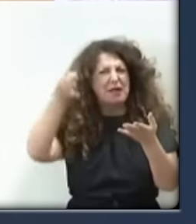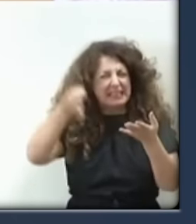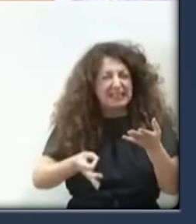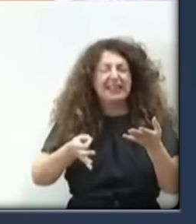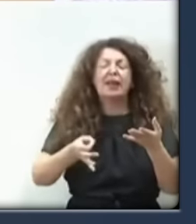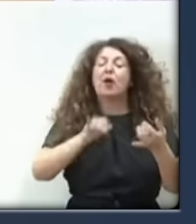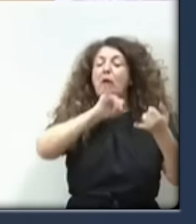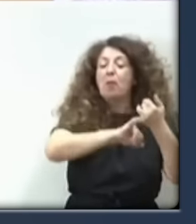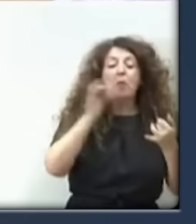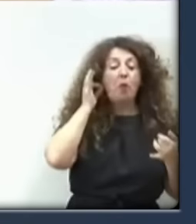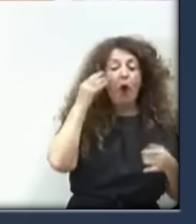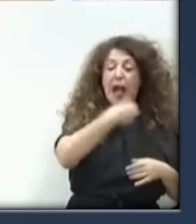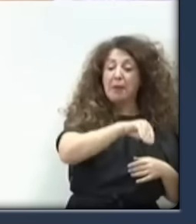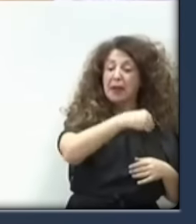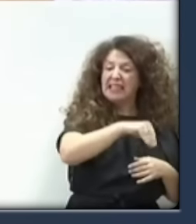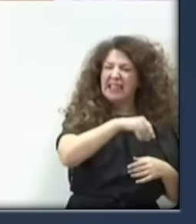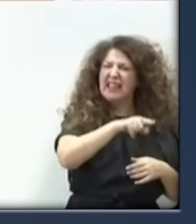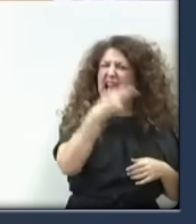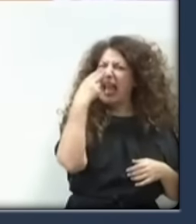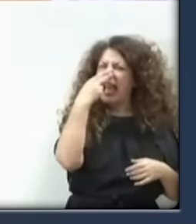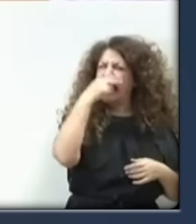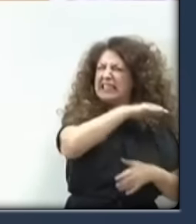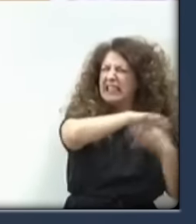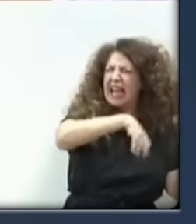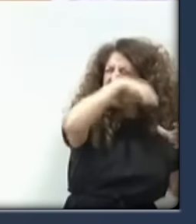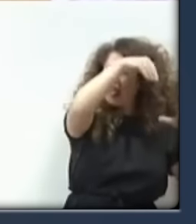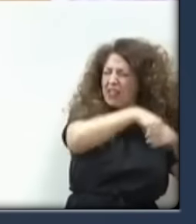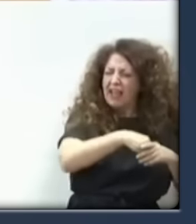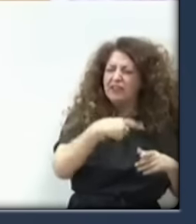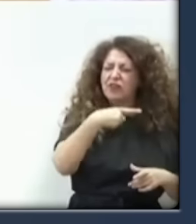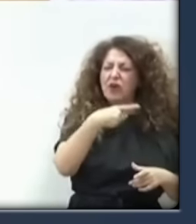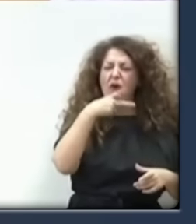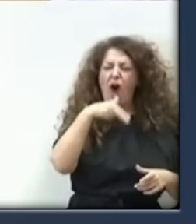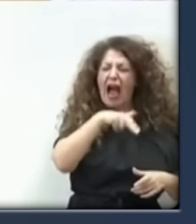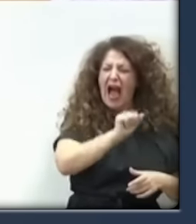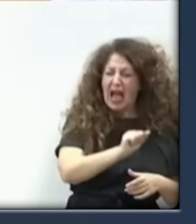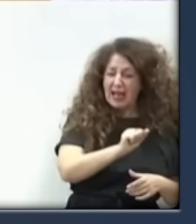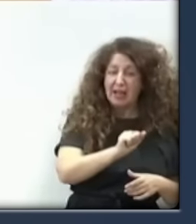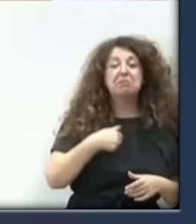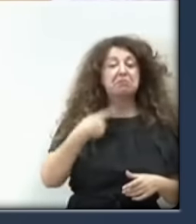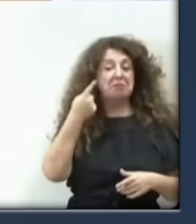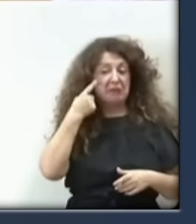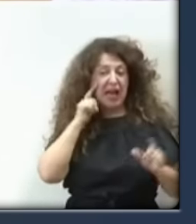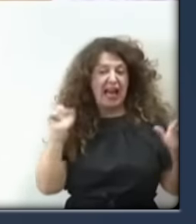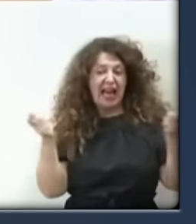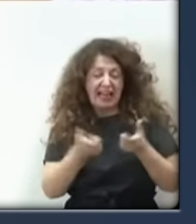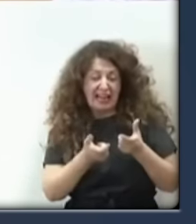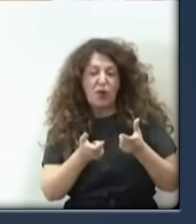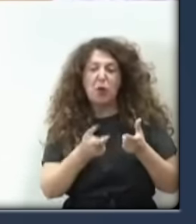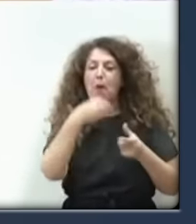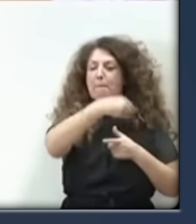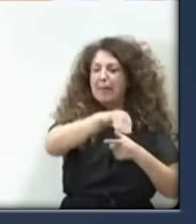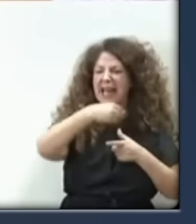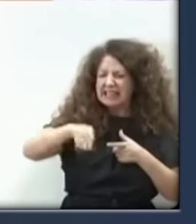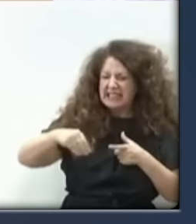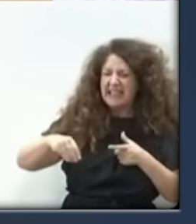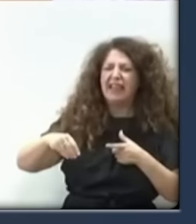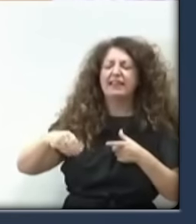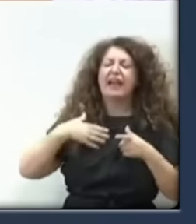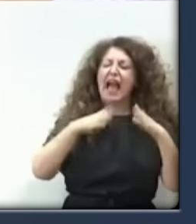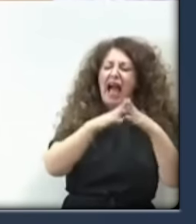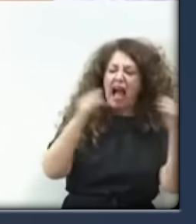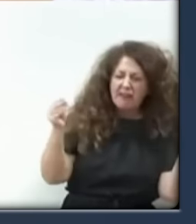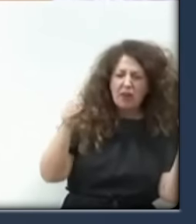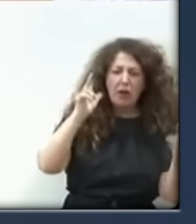en Gana? Sí, ha sido muy transparente la reunión del gran jefe con los presidentes de Andalucía, Galicia y País Vasco. Nada de